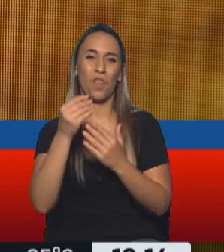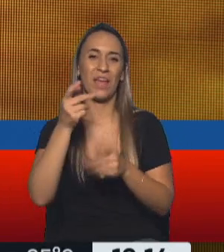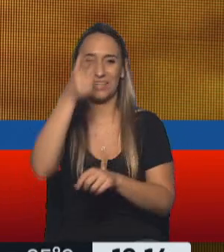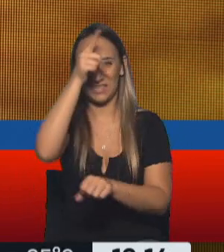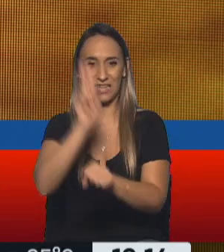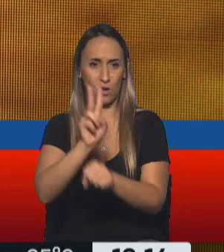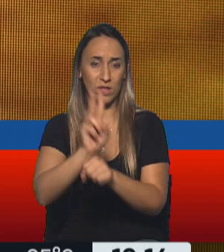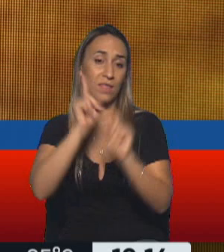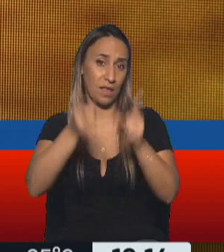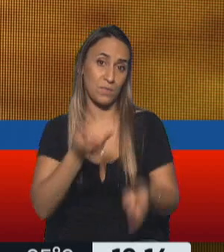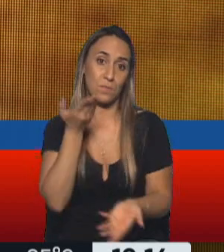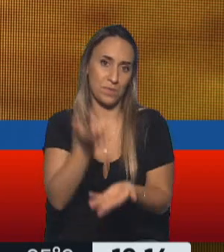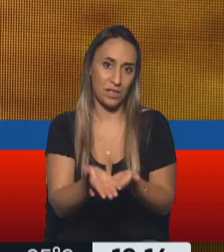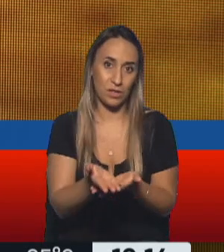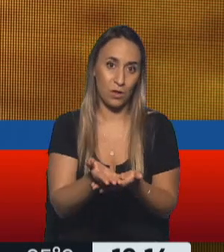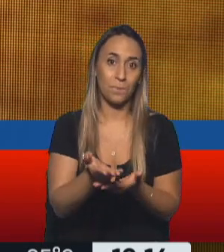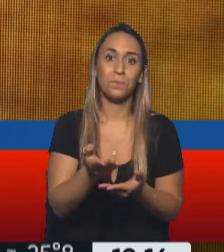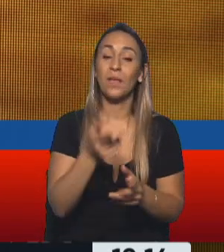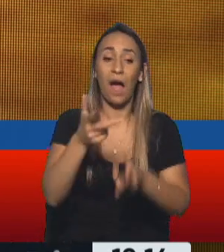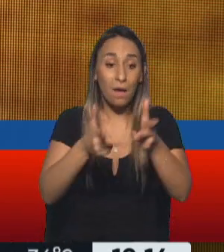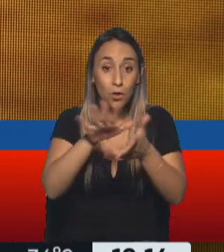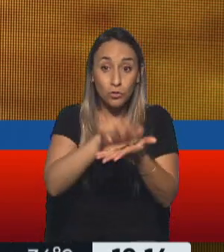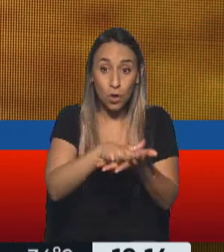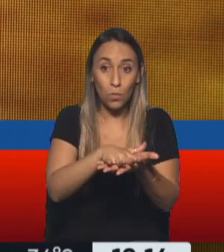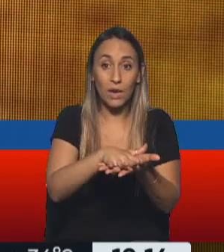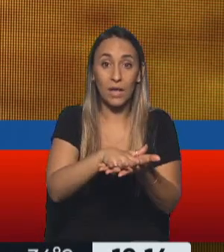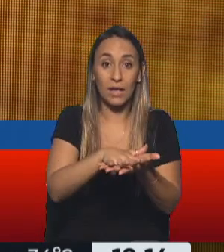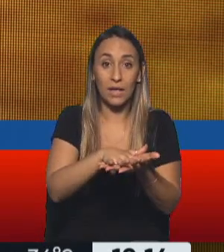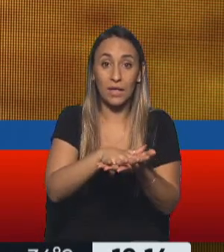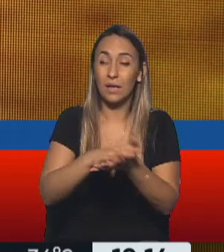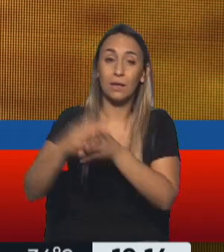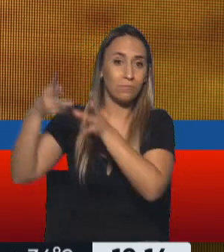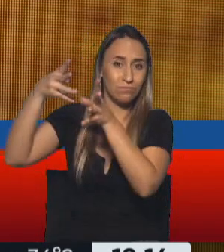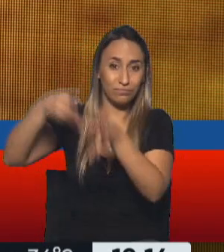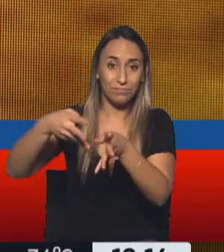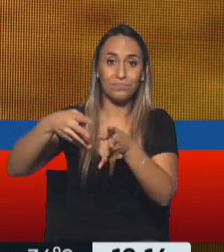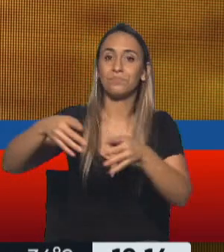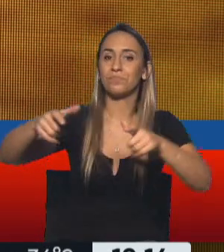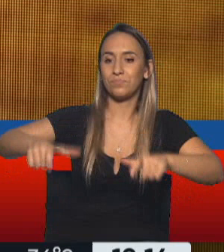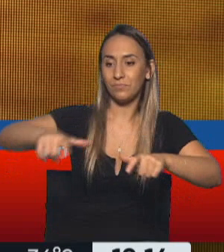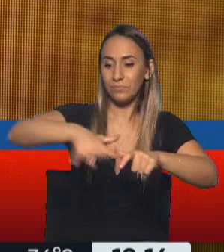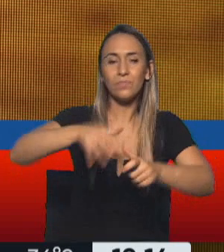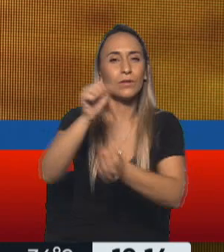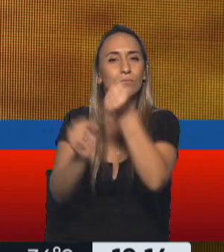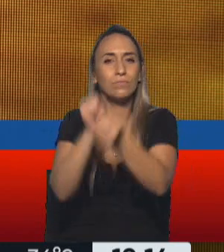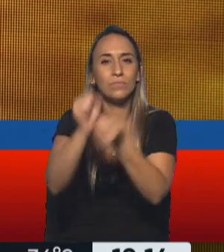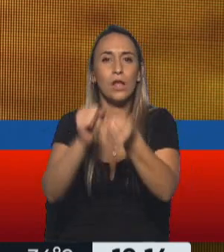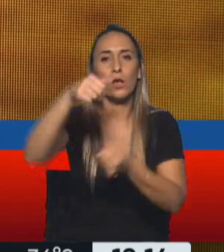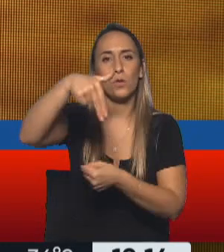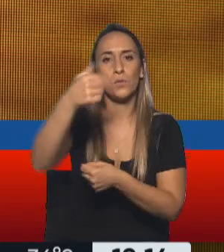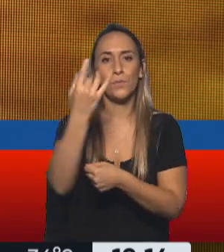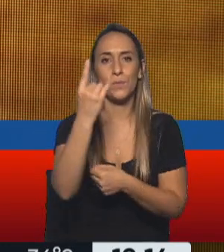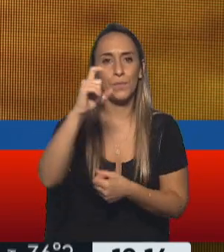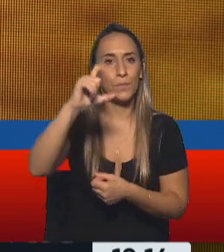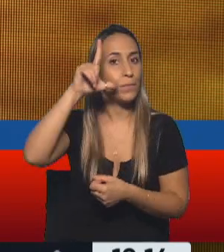se trató de lo que habíamos hablado antes del ataque a la central nuclear ucraniana en algo